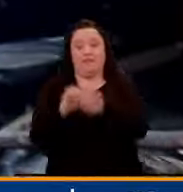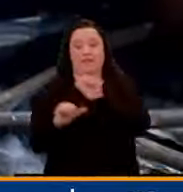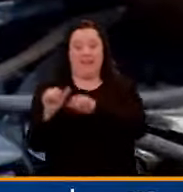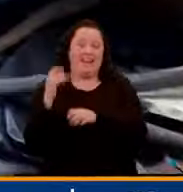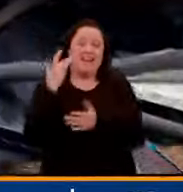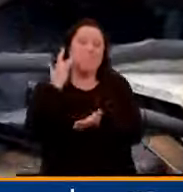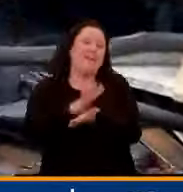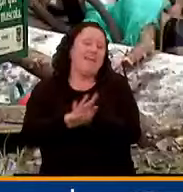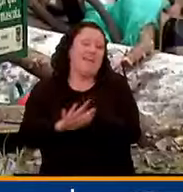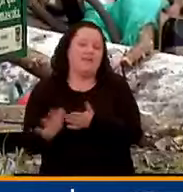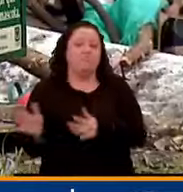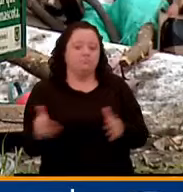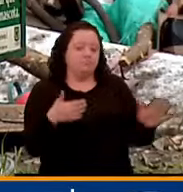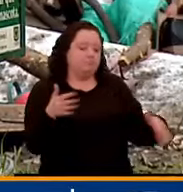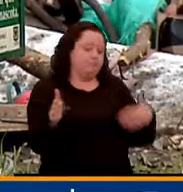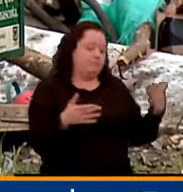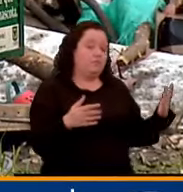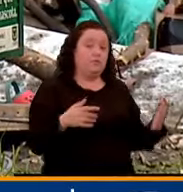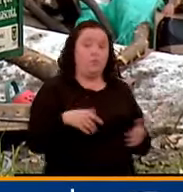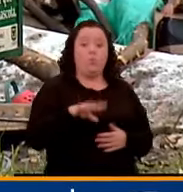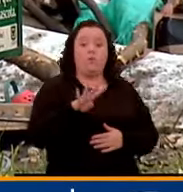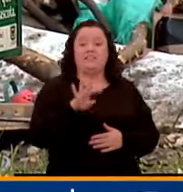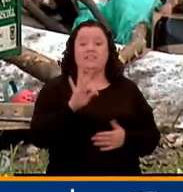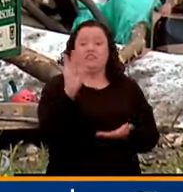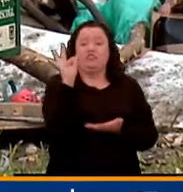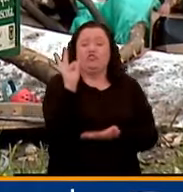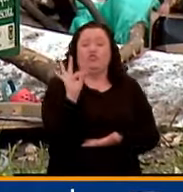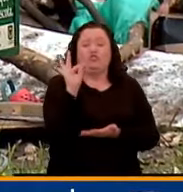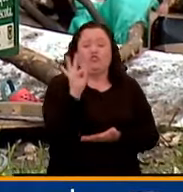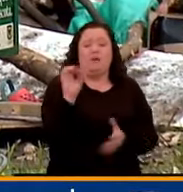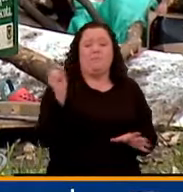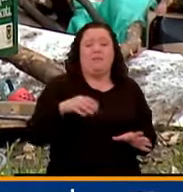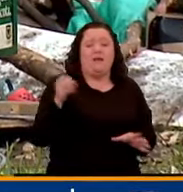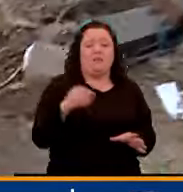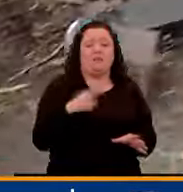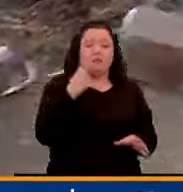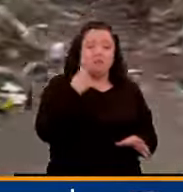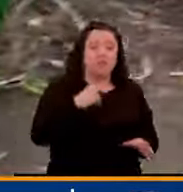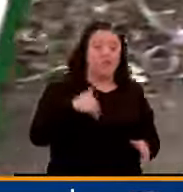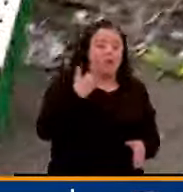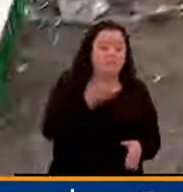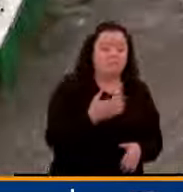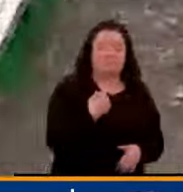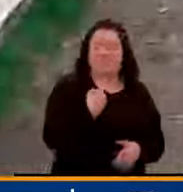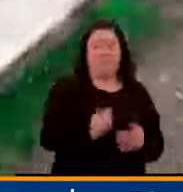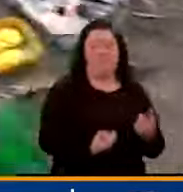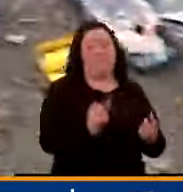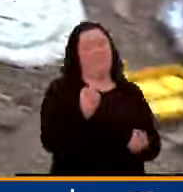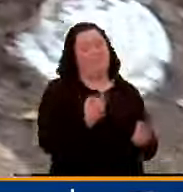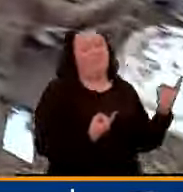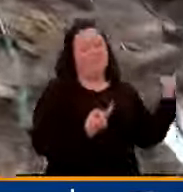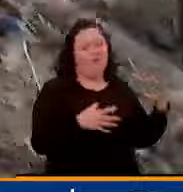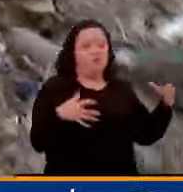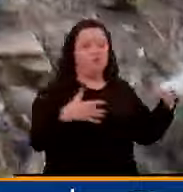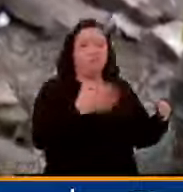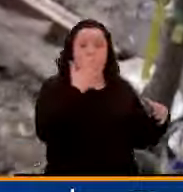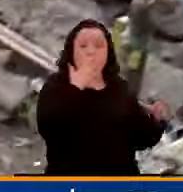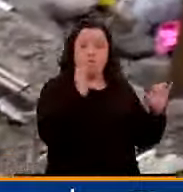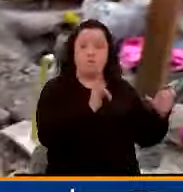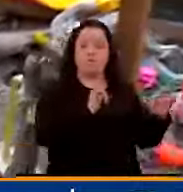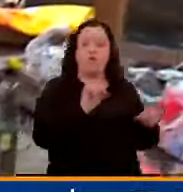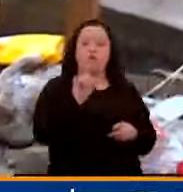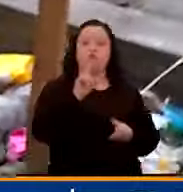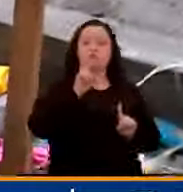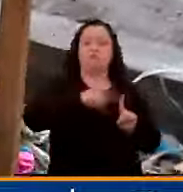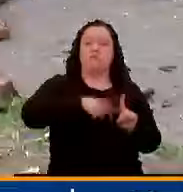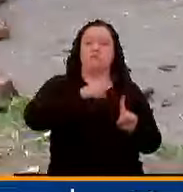terminado de recoger las 43 toneladas de basura que inundaban el Parque Nacional. Los indígenas Embera permanecieron 11 meses en